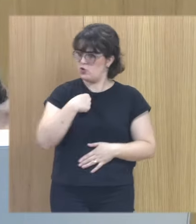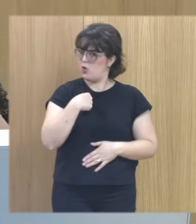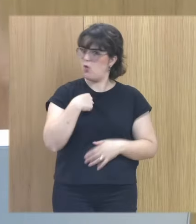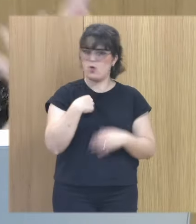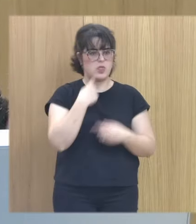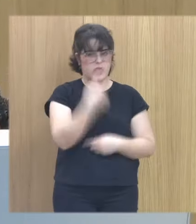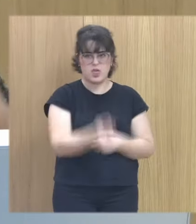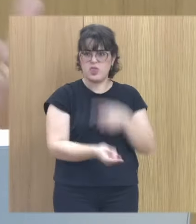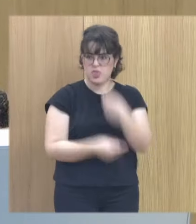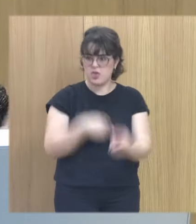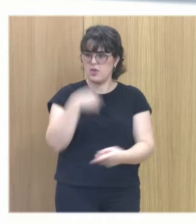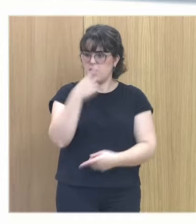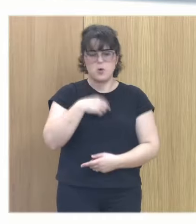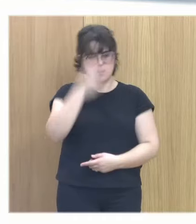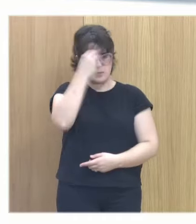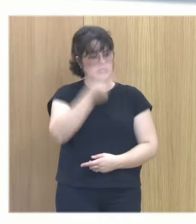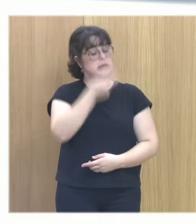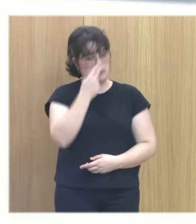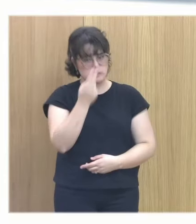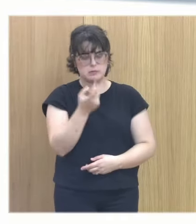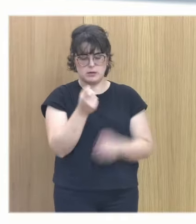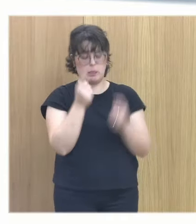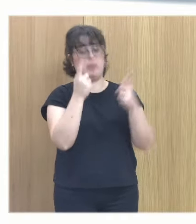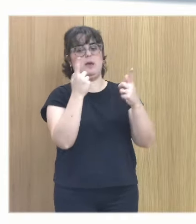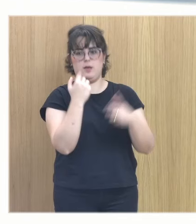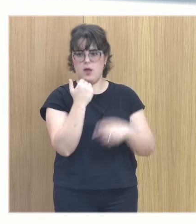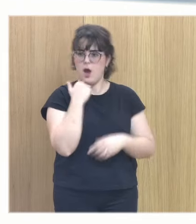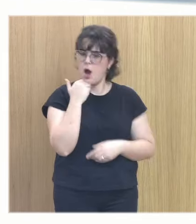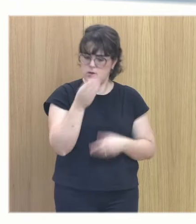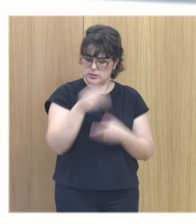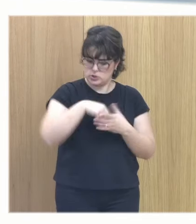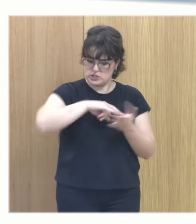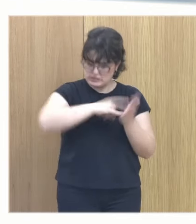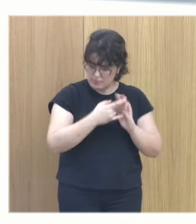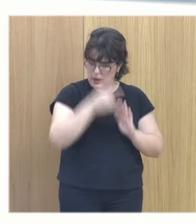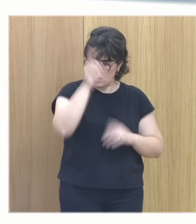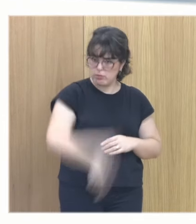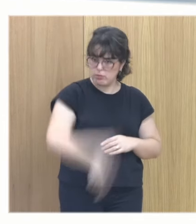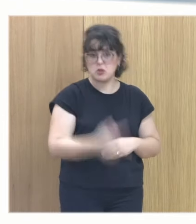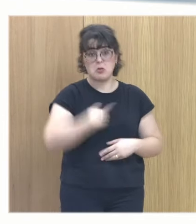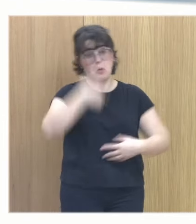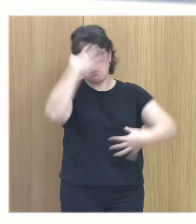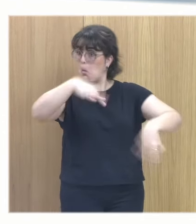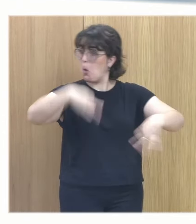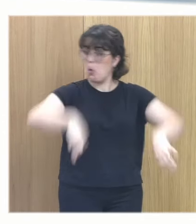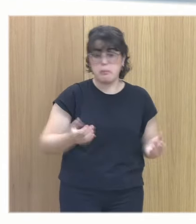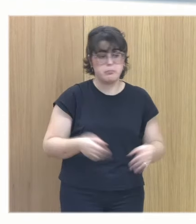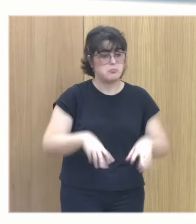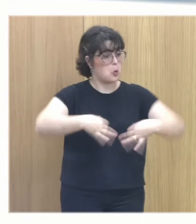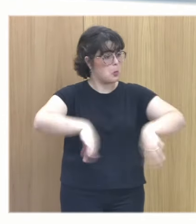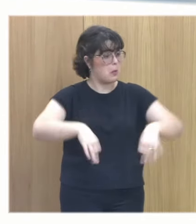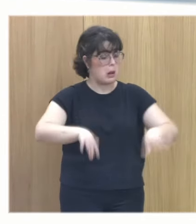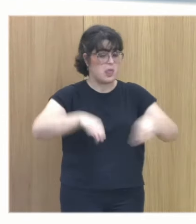sistemáticamente porque me parece interesante que sea un elemento que pase dentro del sistema y que a todo el mundo le parezca normal que esto